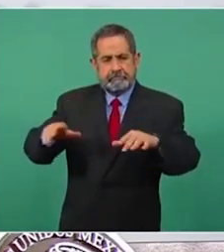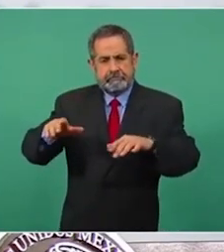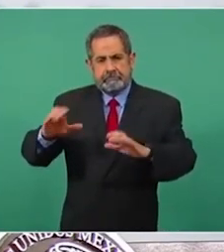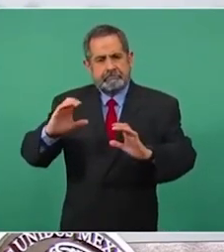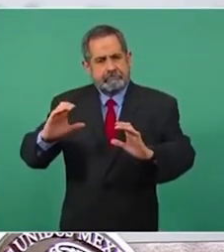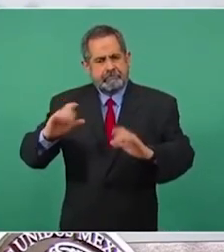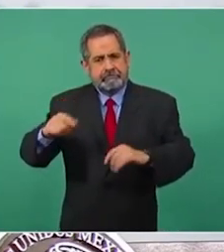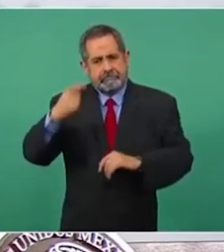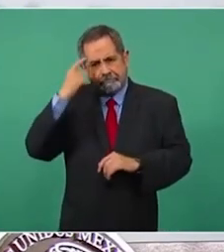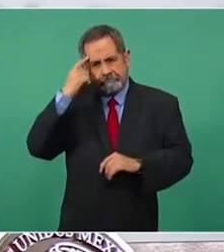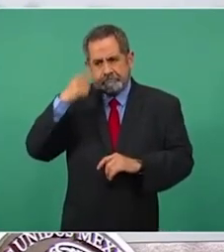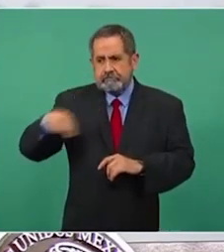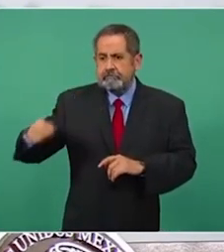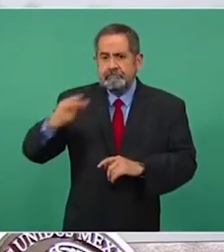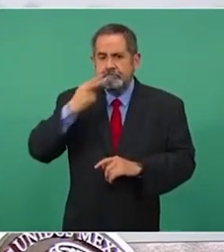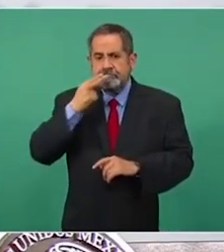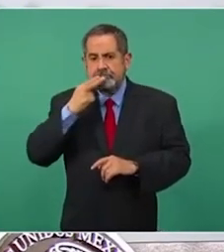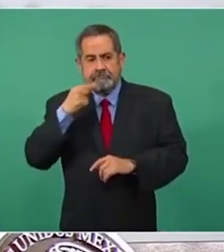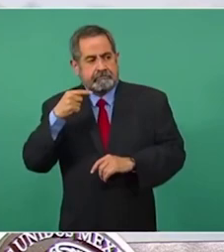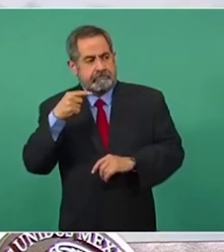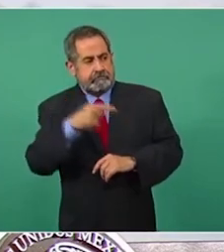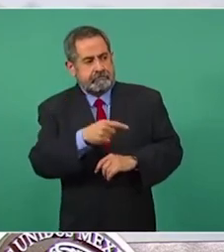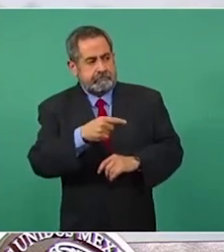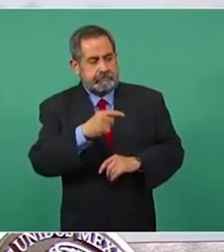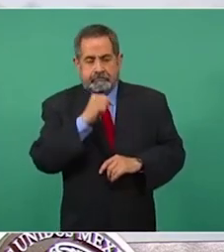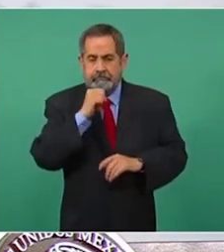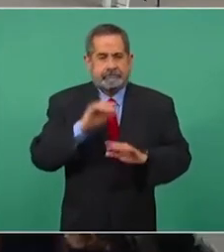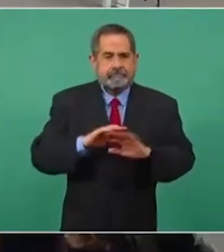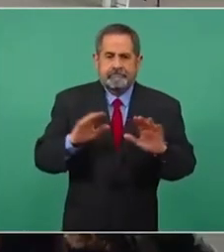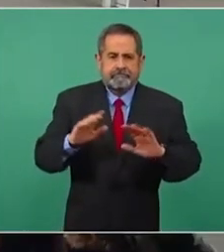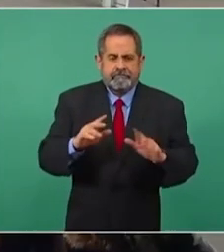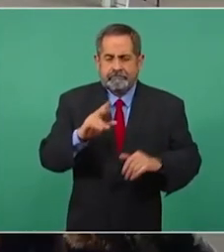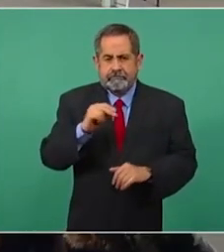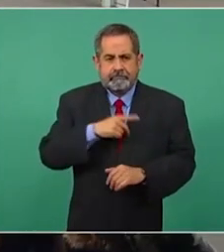y suspendan de inmediato el uso de Pantoparasol.